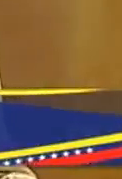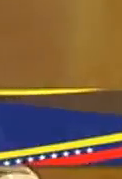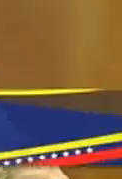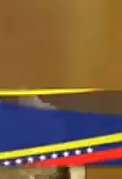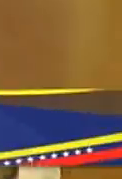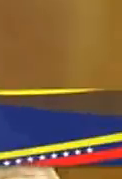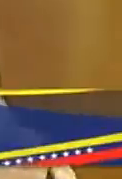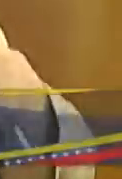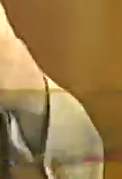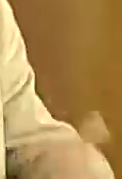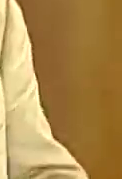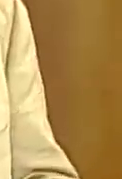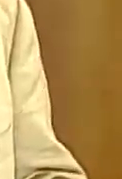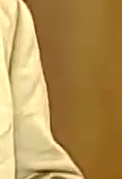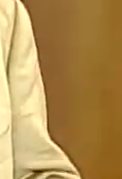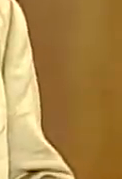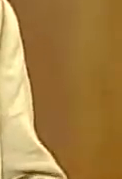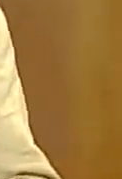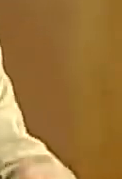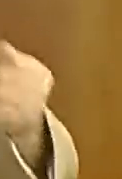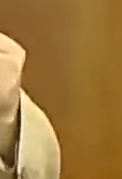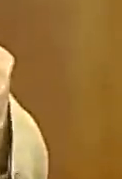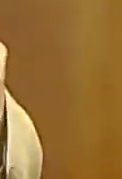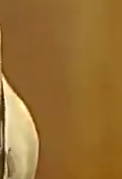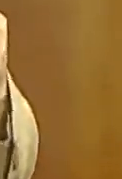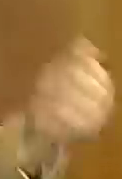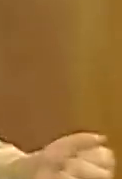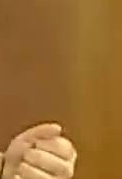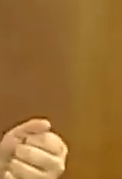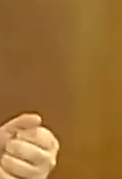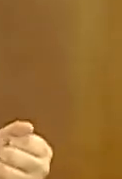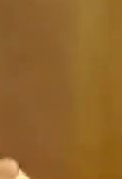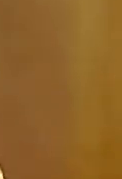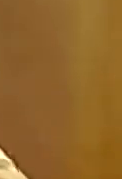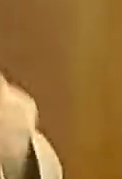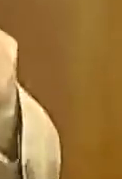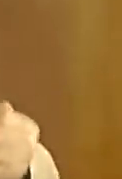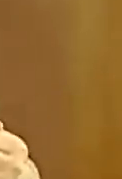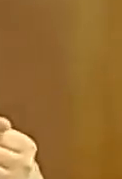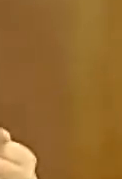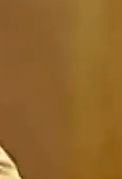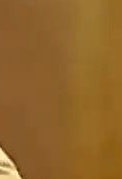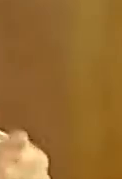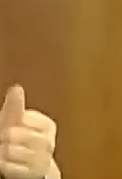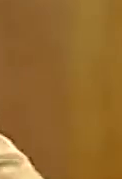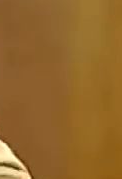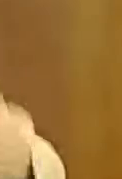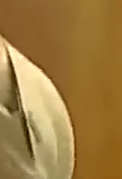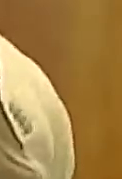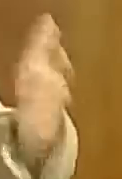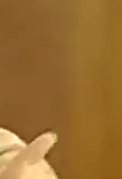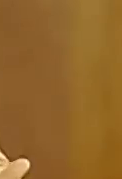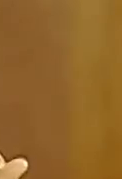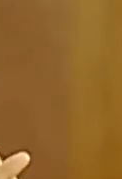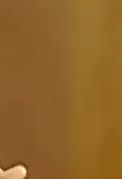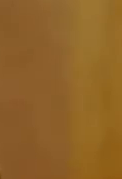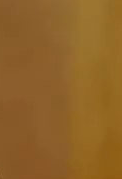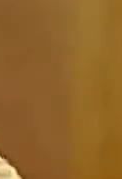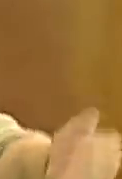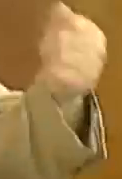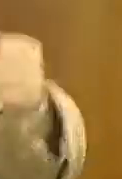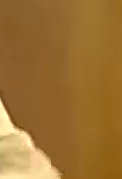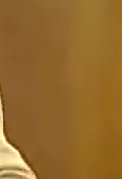vez y para mí ese es orgullo de poder estar en esta serie que es bien importante y que el venezolano tiene que conocer